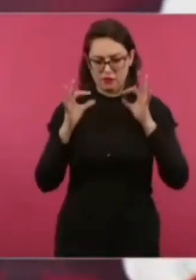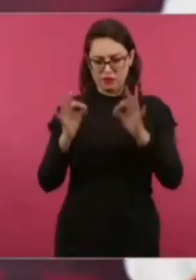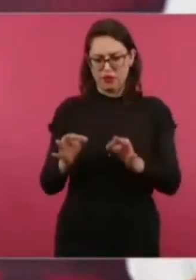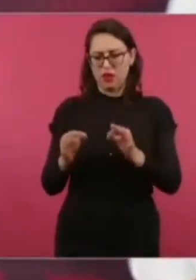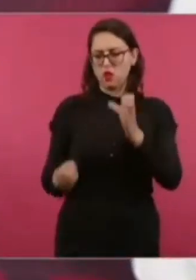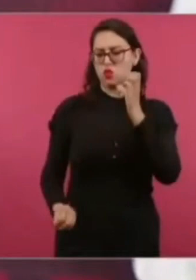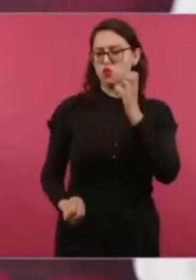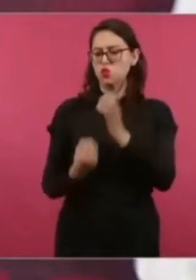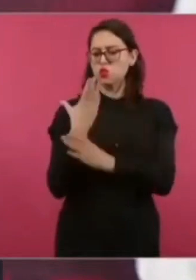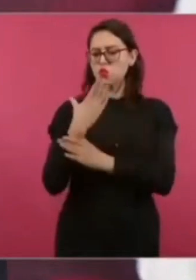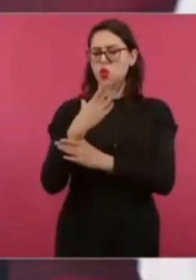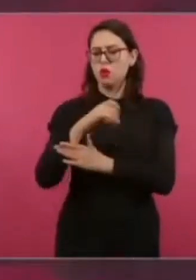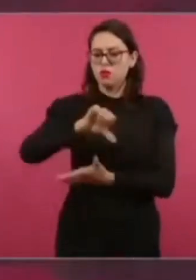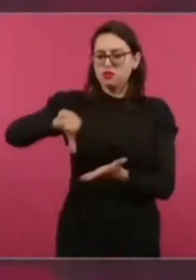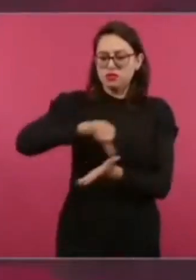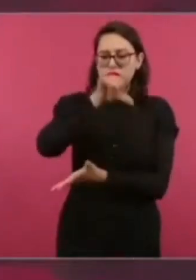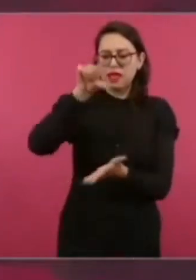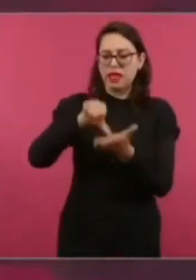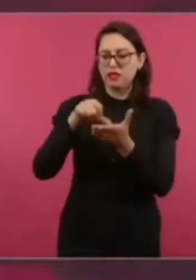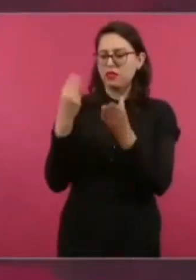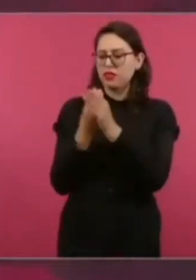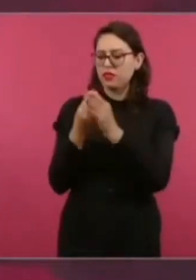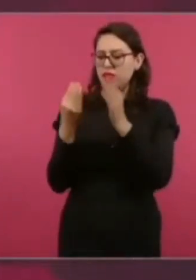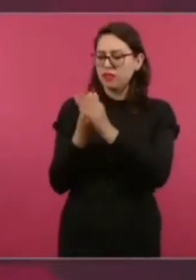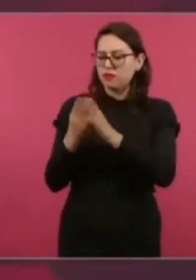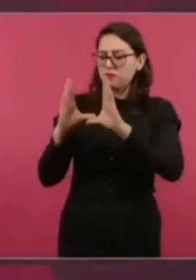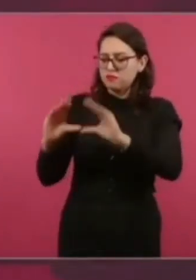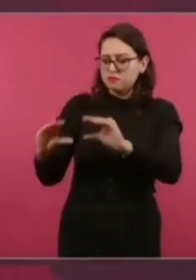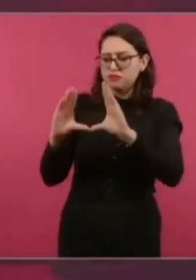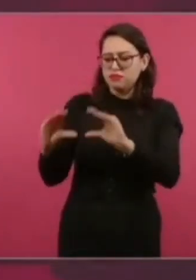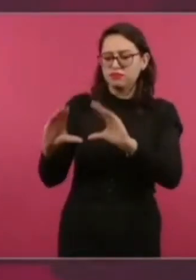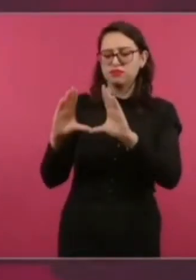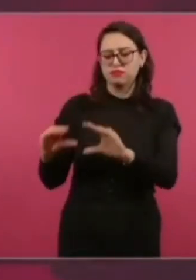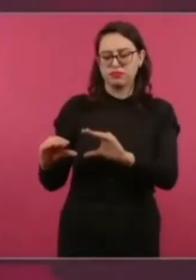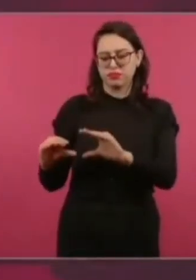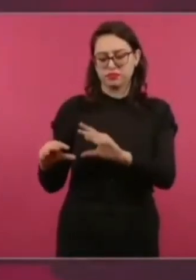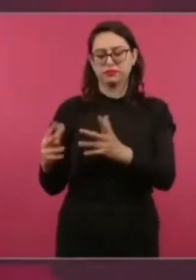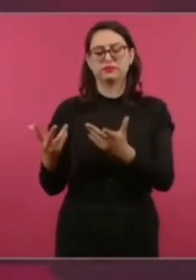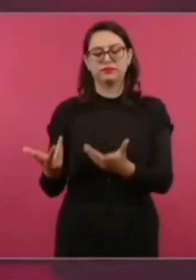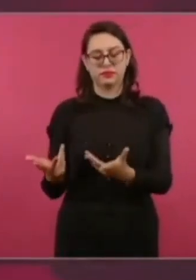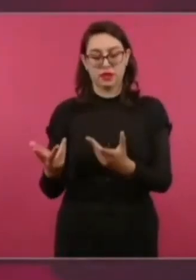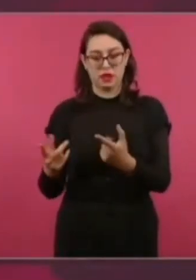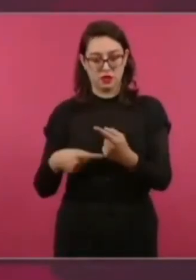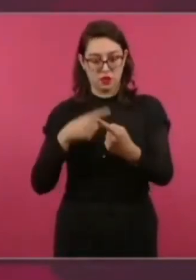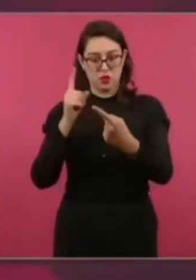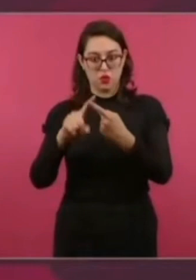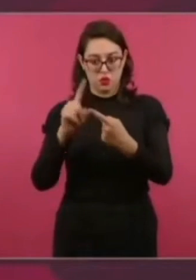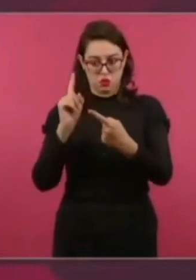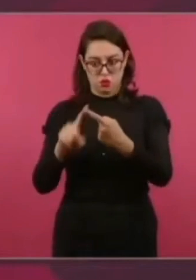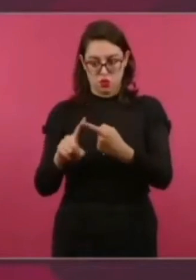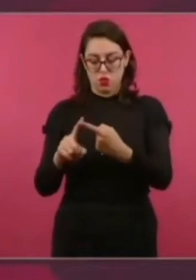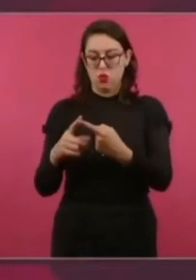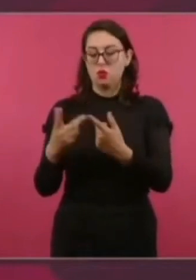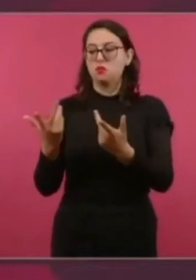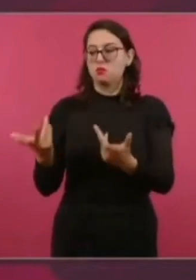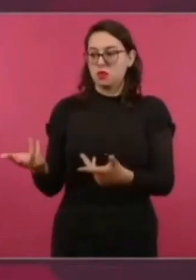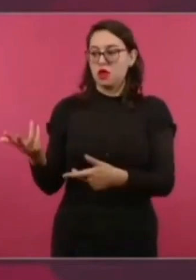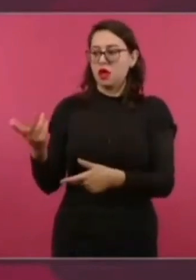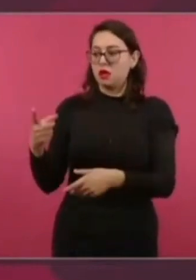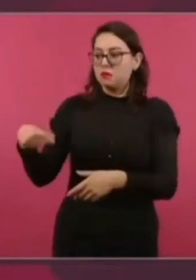el facilitar los trámites por la vía legal para que puedan llegar a Estados Unidos porque